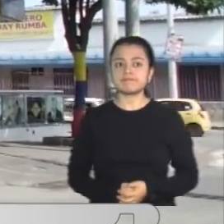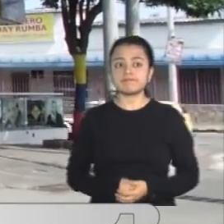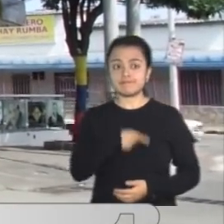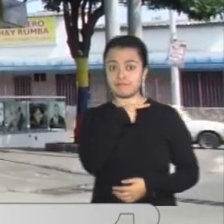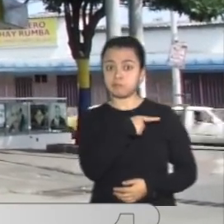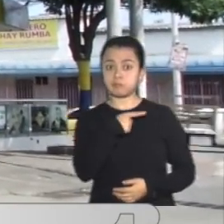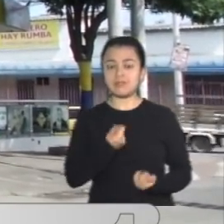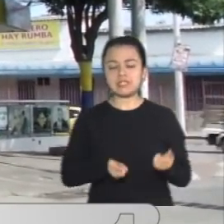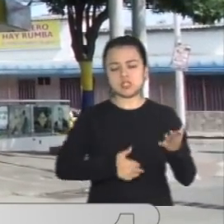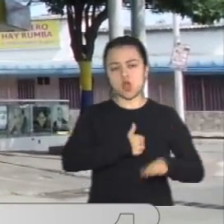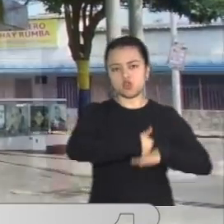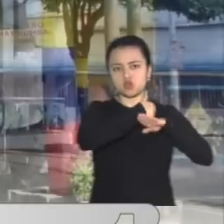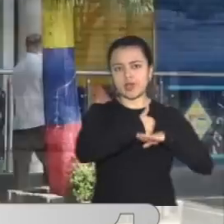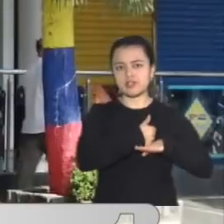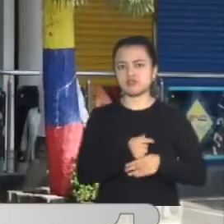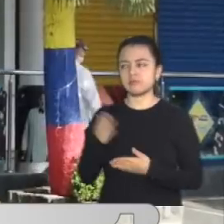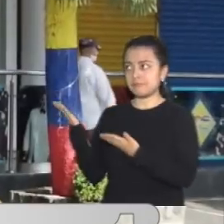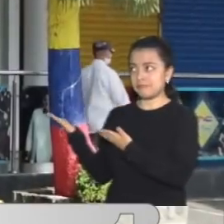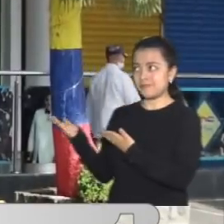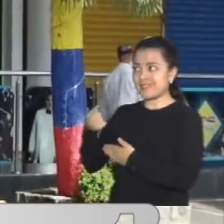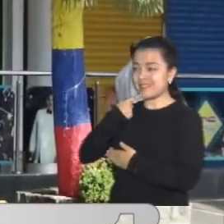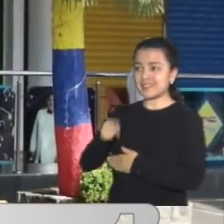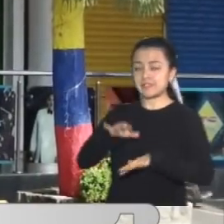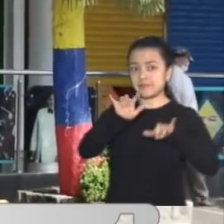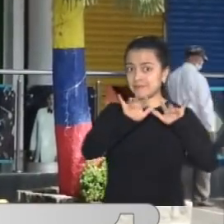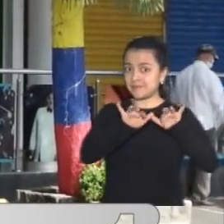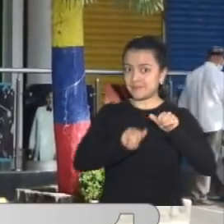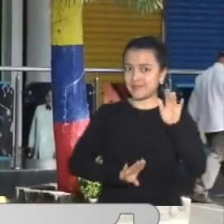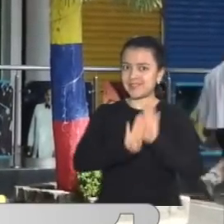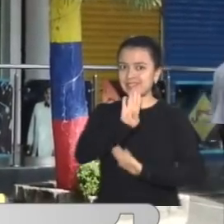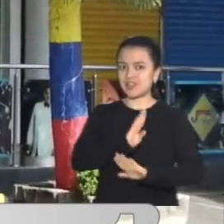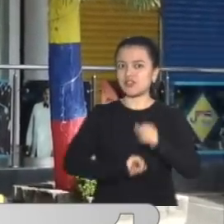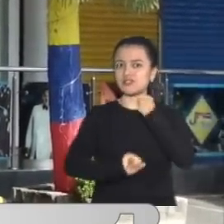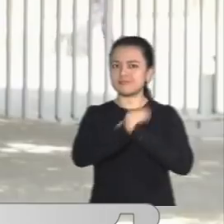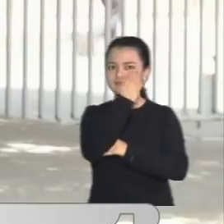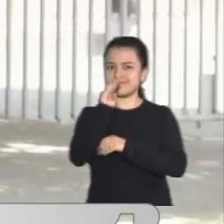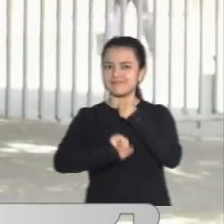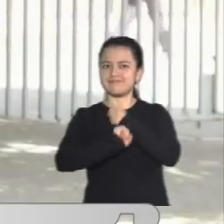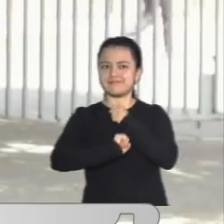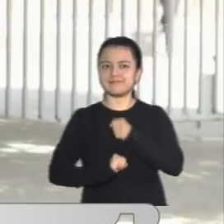propietarios de establecimientos de diversión es a la Secretaría de Desarrollo de Barranquilla.